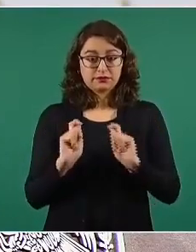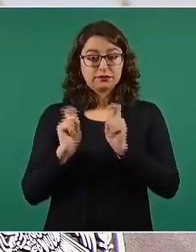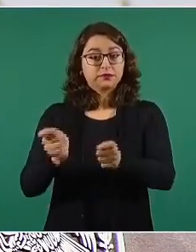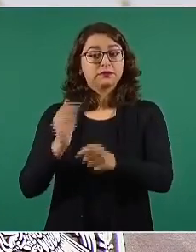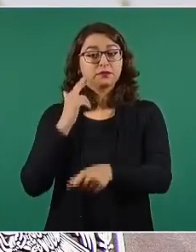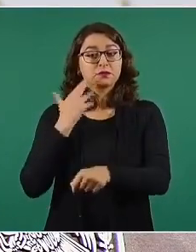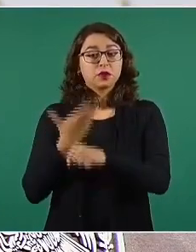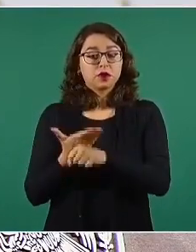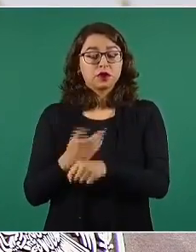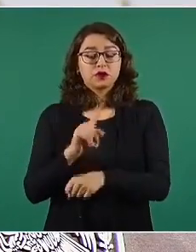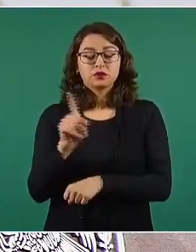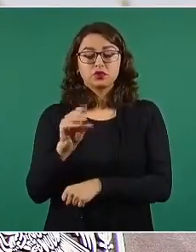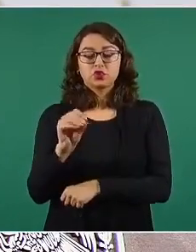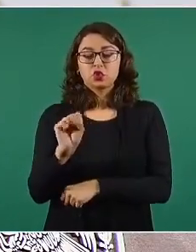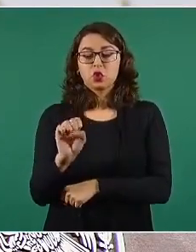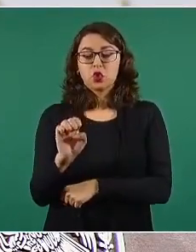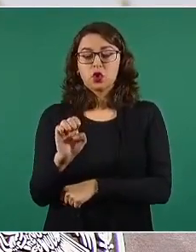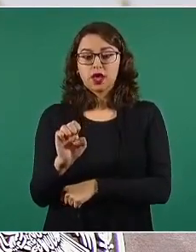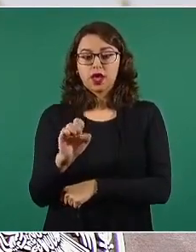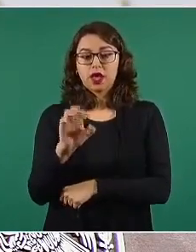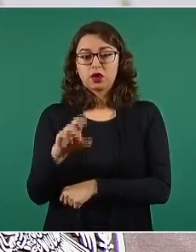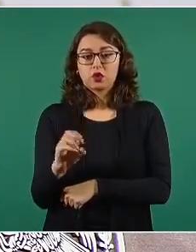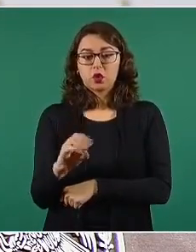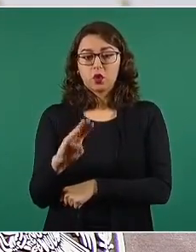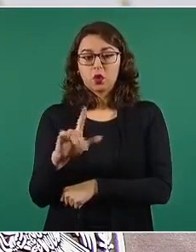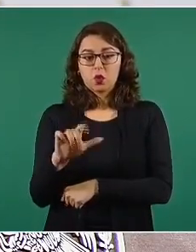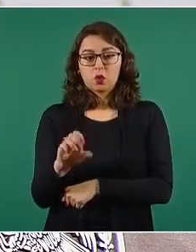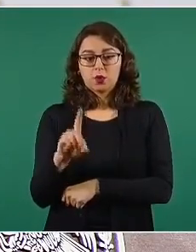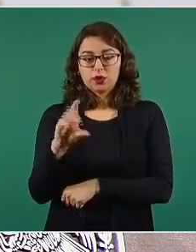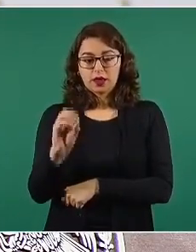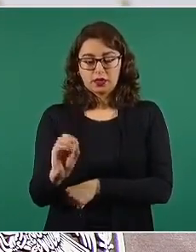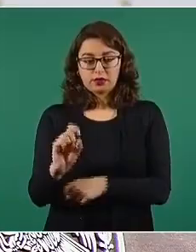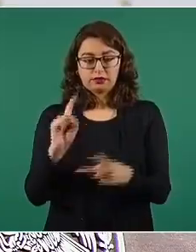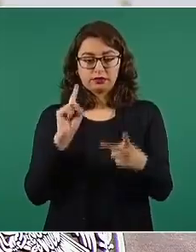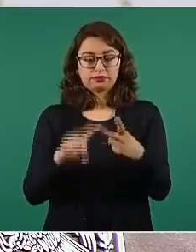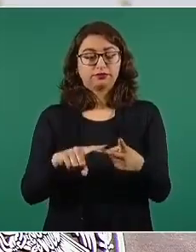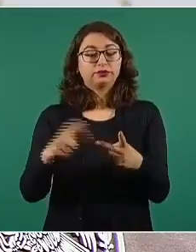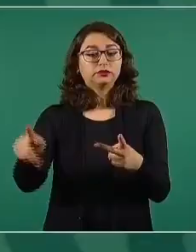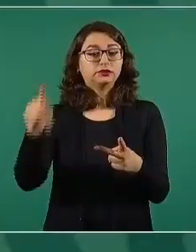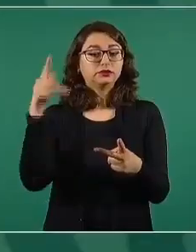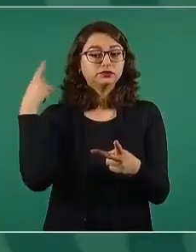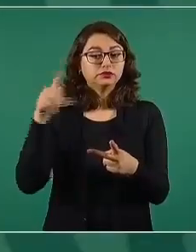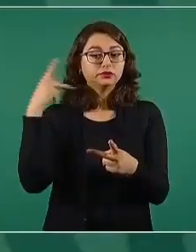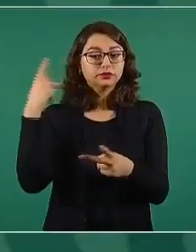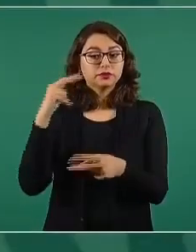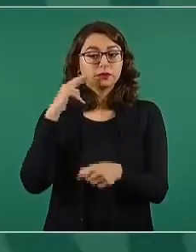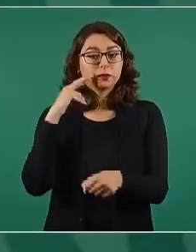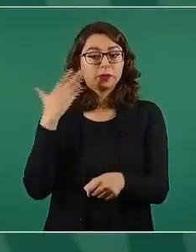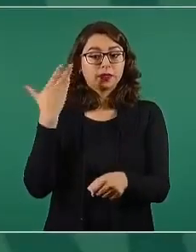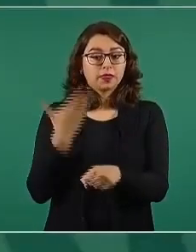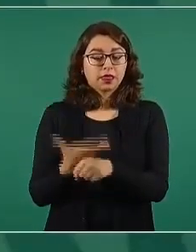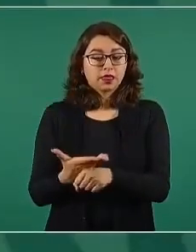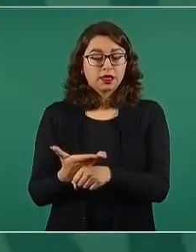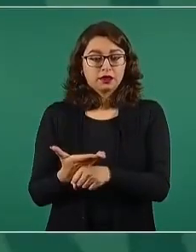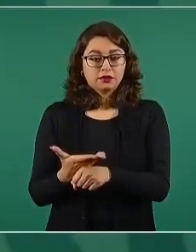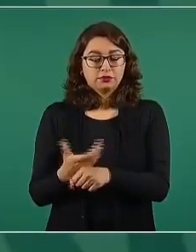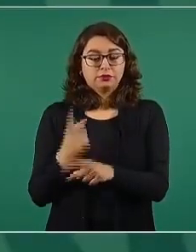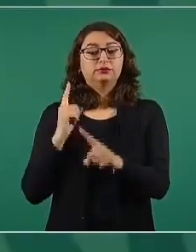Zoé Robledo. En el caso de Puebla, terminando